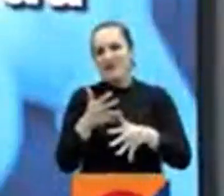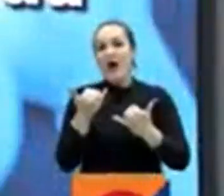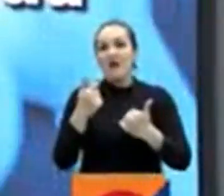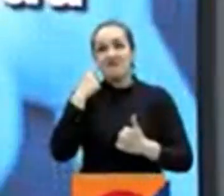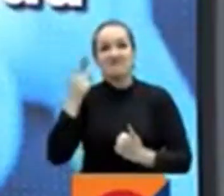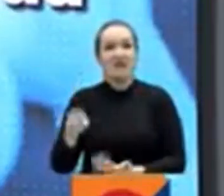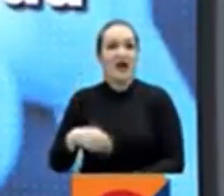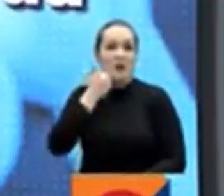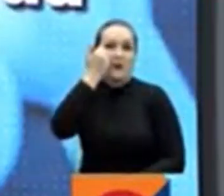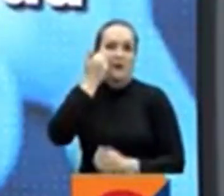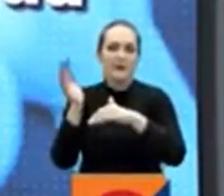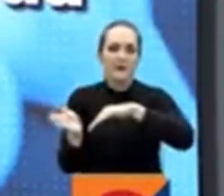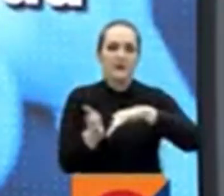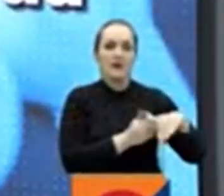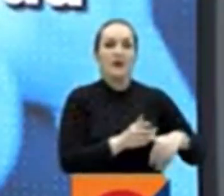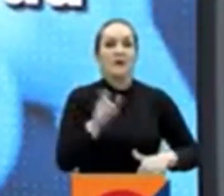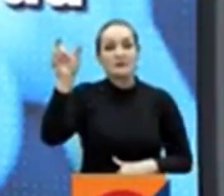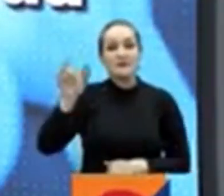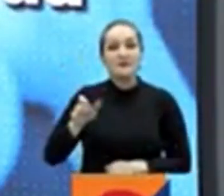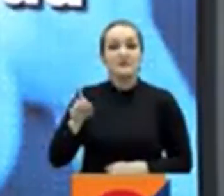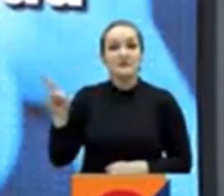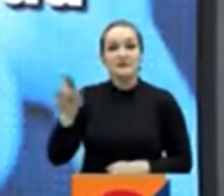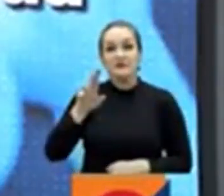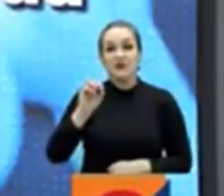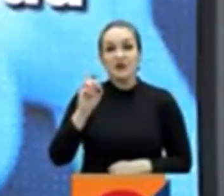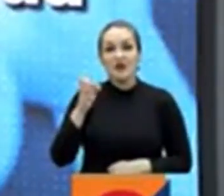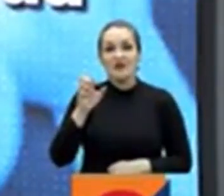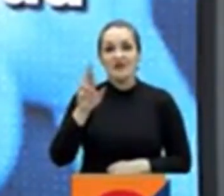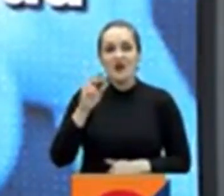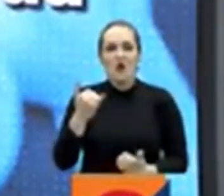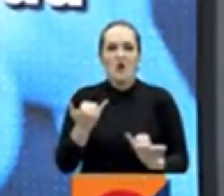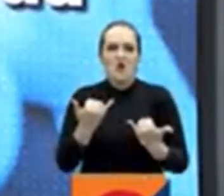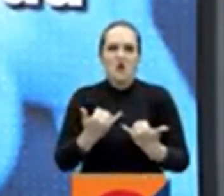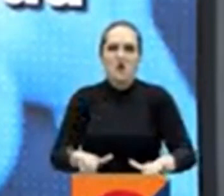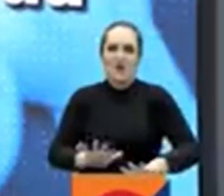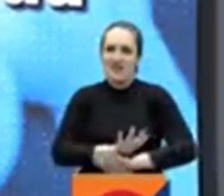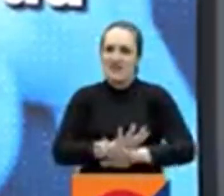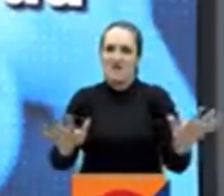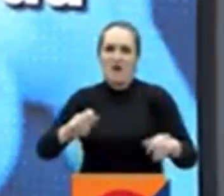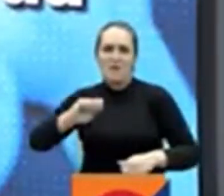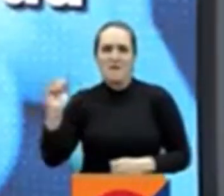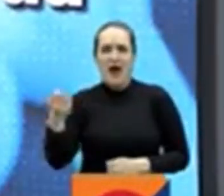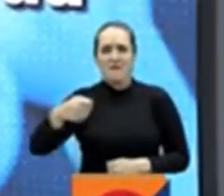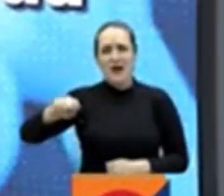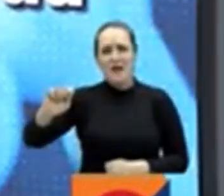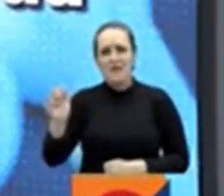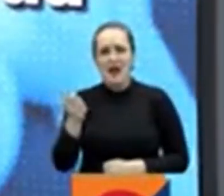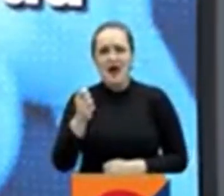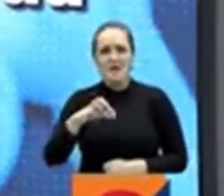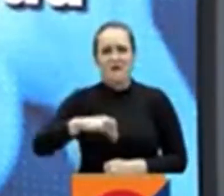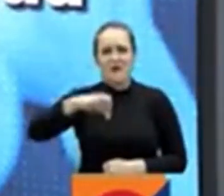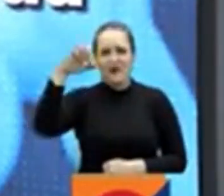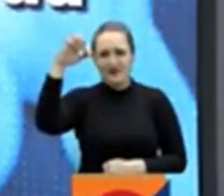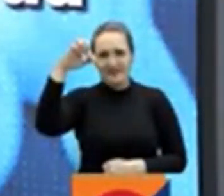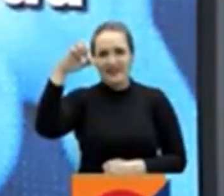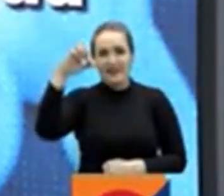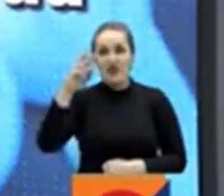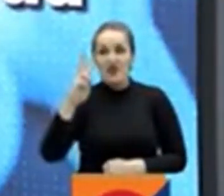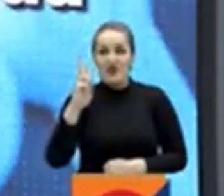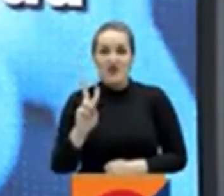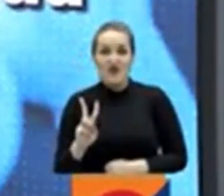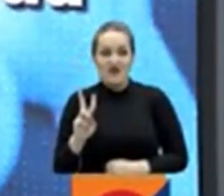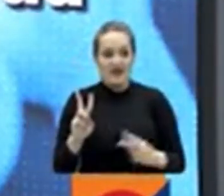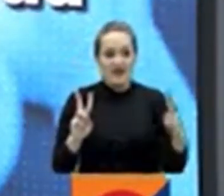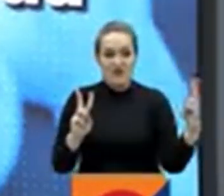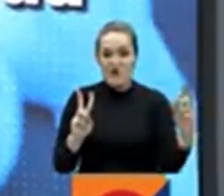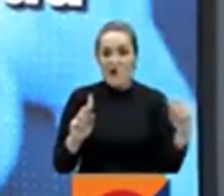el suizo Roger Federer jugará hoy el último partido de su carrera tenística como profesional estará en el encuentro de dobles de la